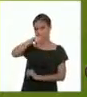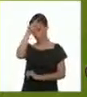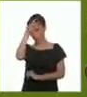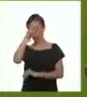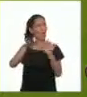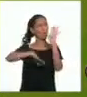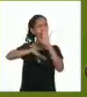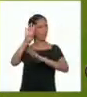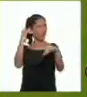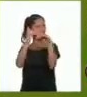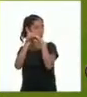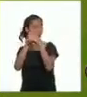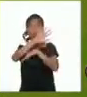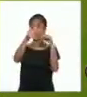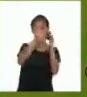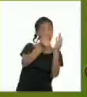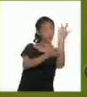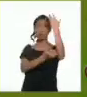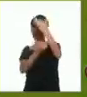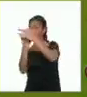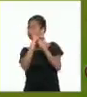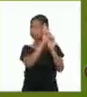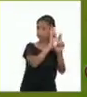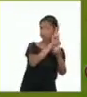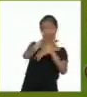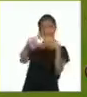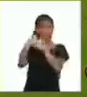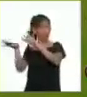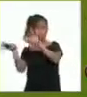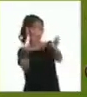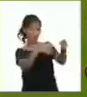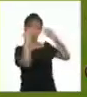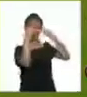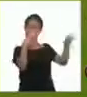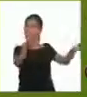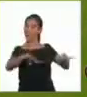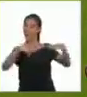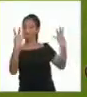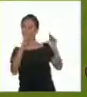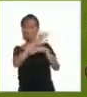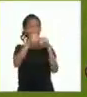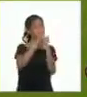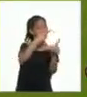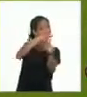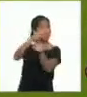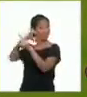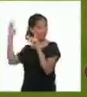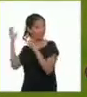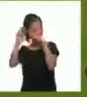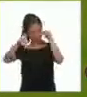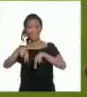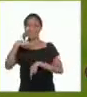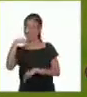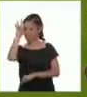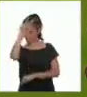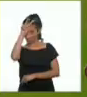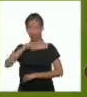integrada, que respete el medio ambiente, en el cual todos nos sintamos orgullosos de nuestra identidad y de la diversidad cultural que nos identifica.